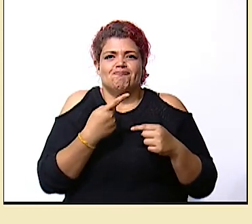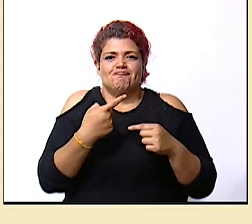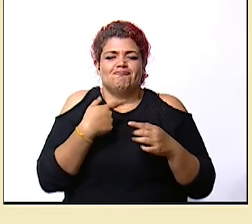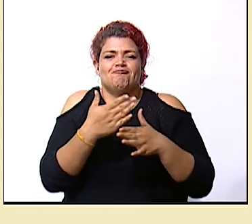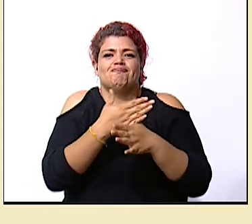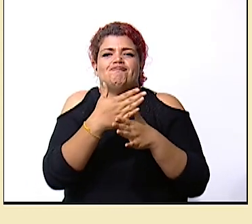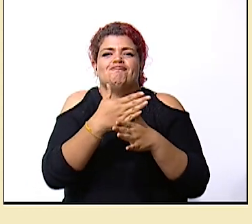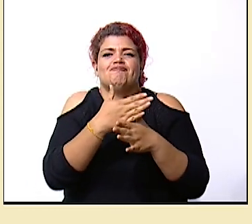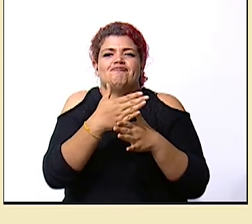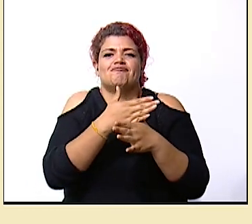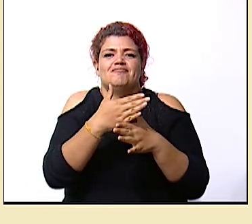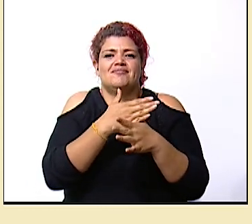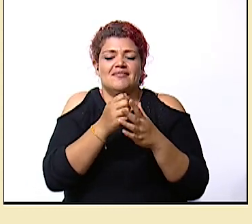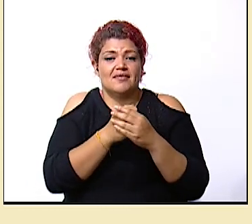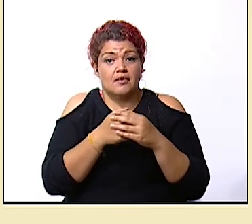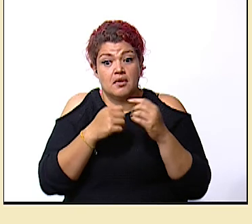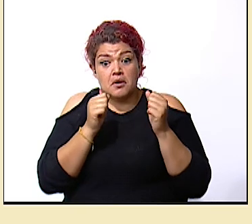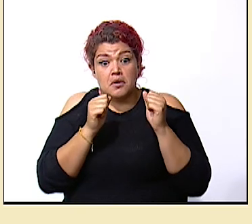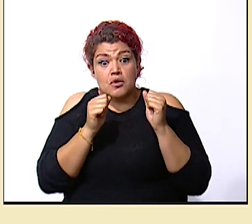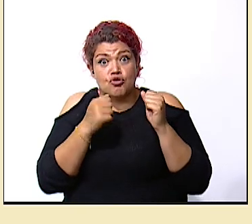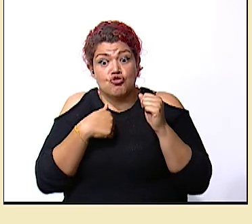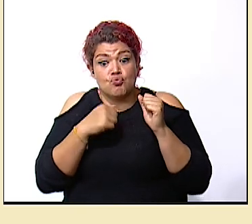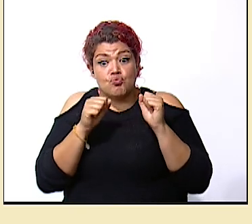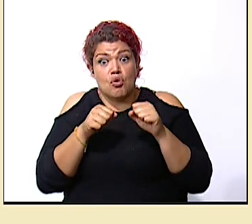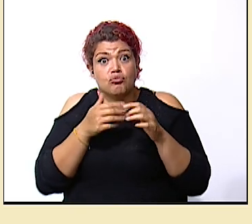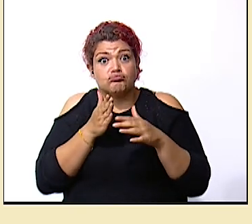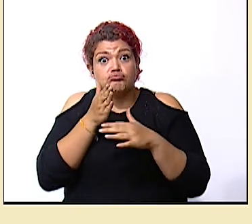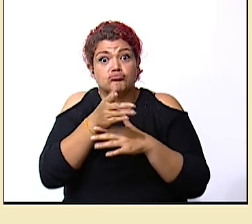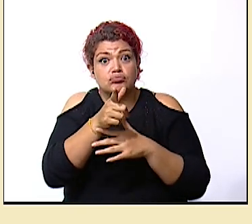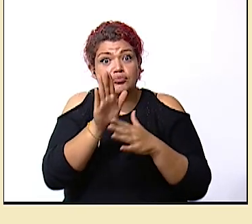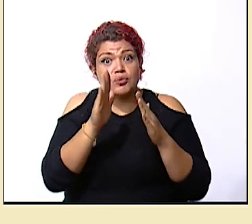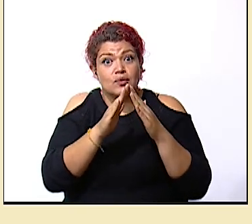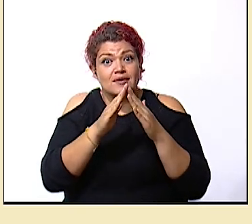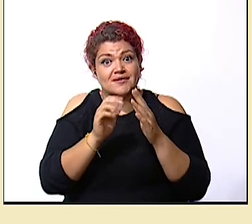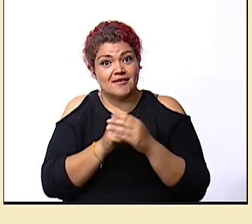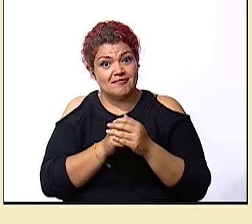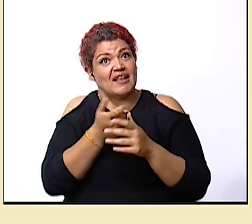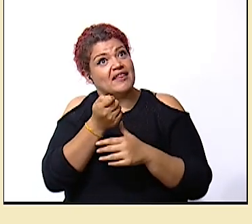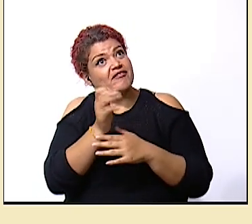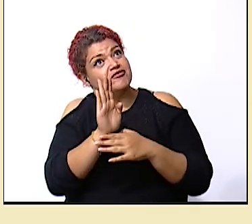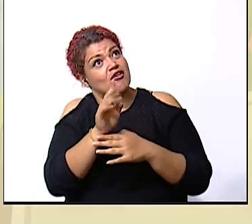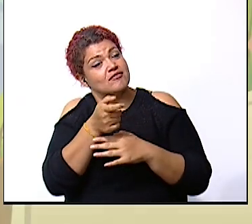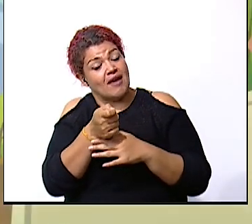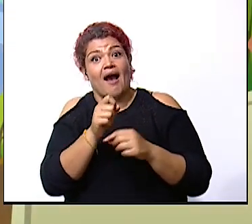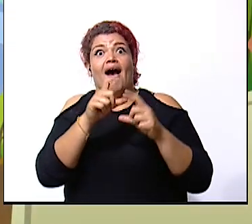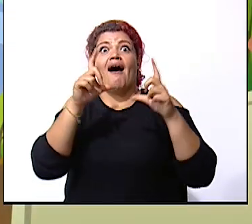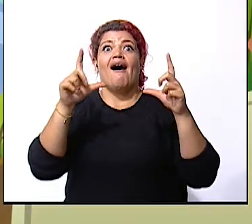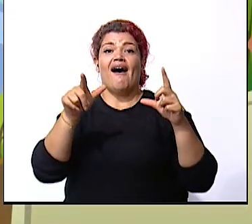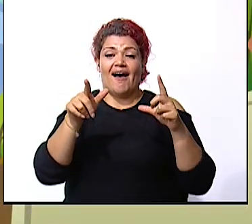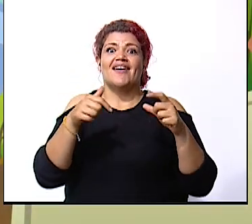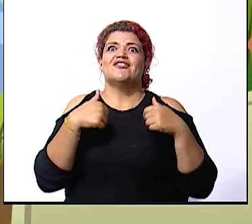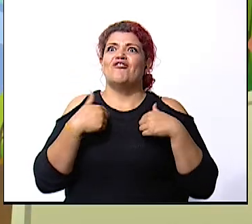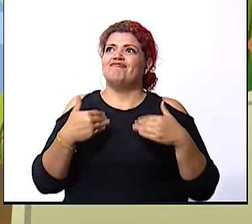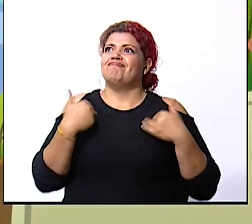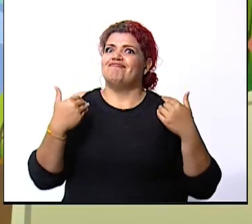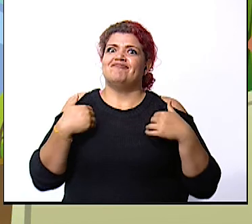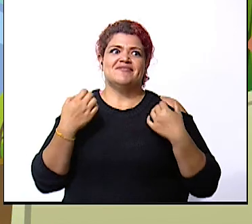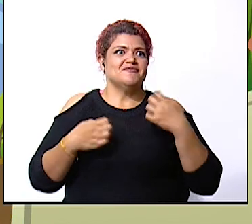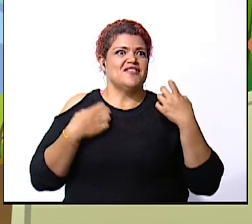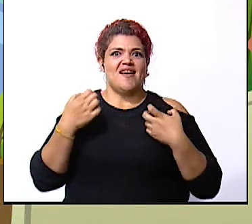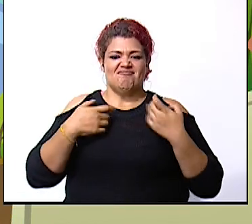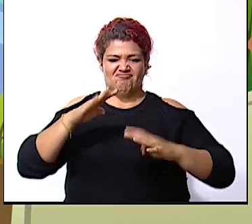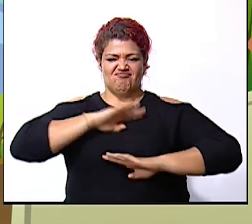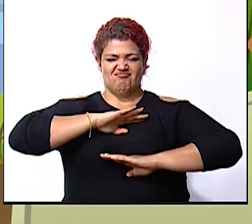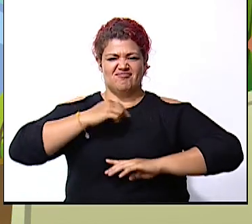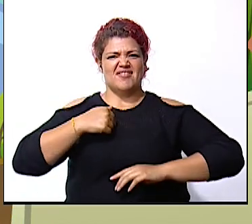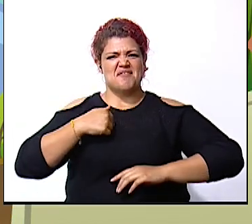compartir y que me permitan llegar a sus hogares eso es sumamente emocionante y satisfactorio para mí